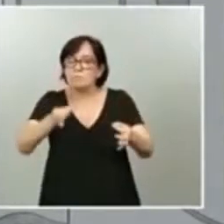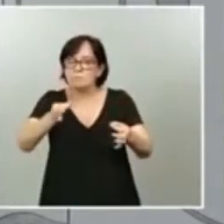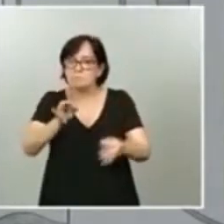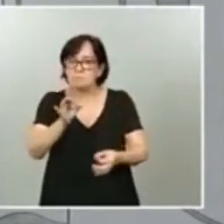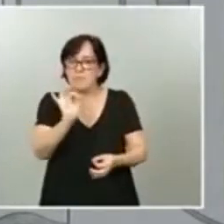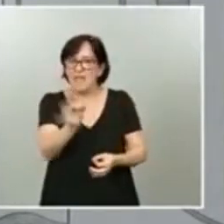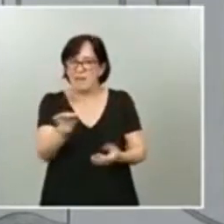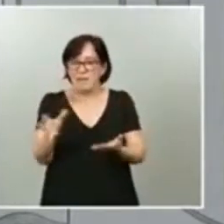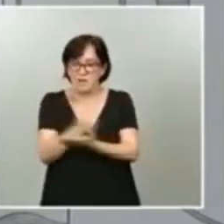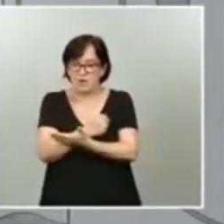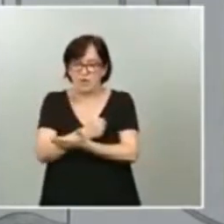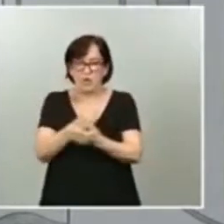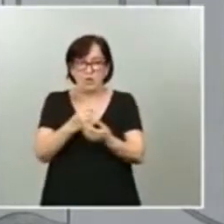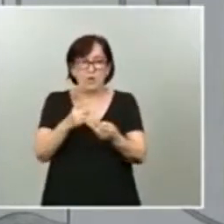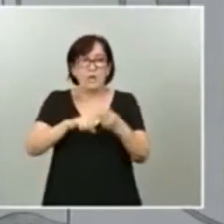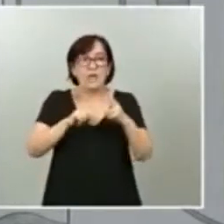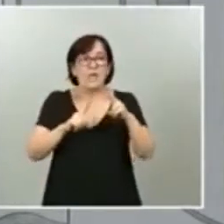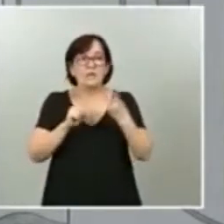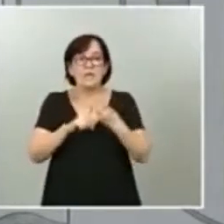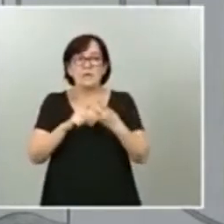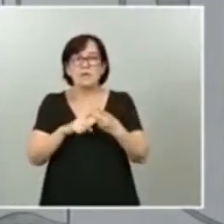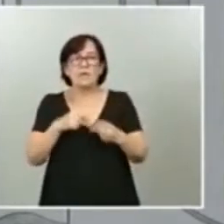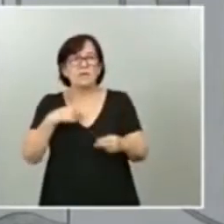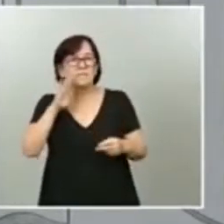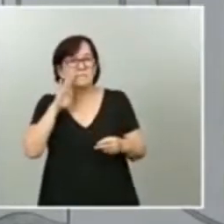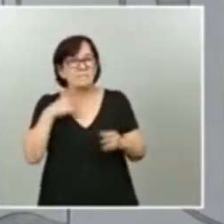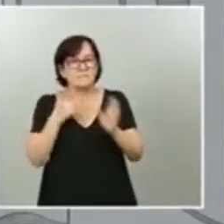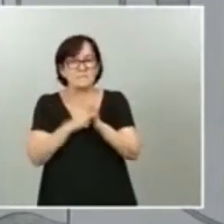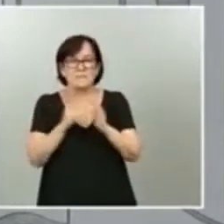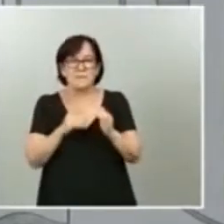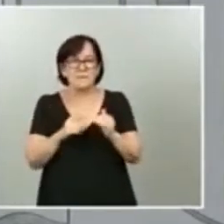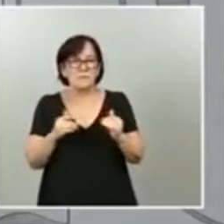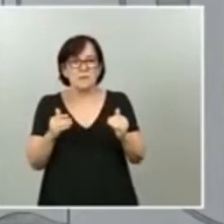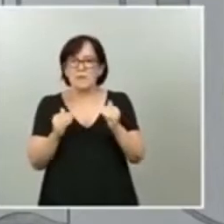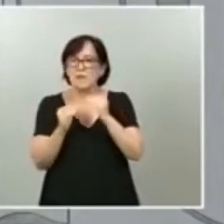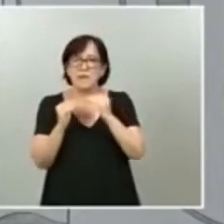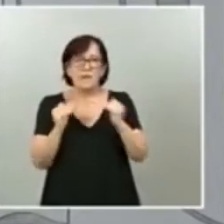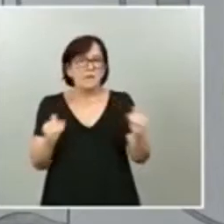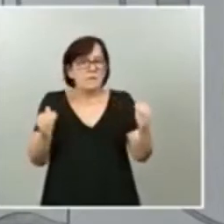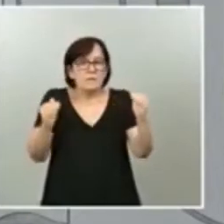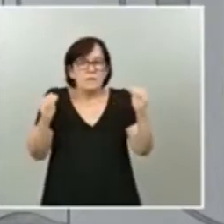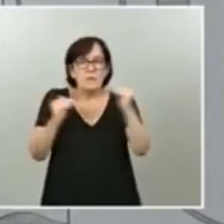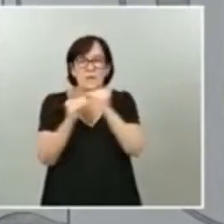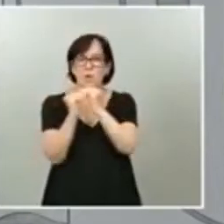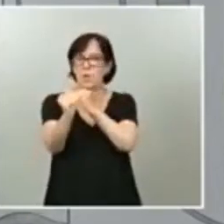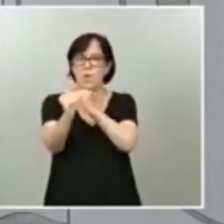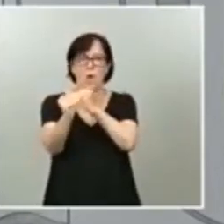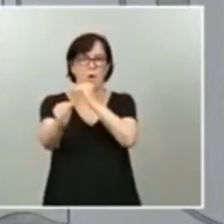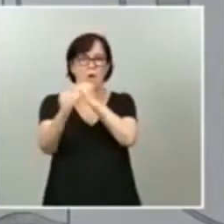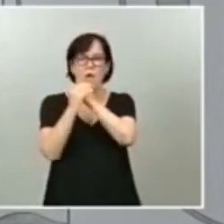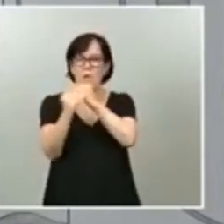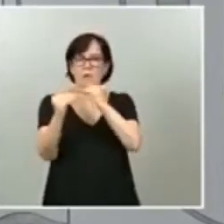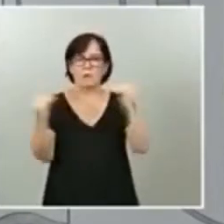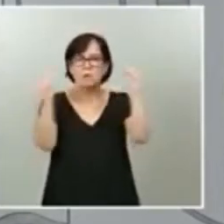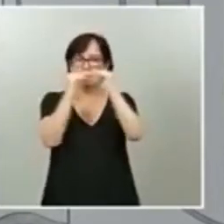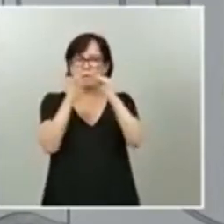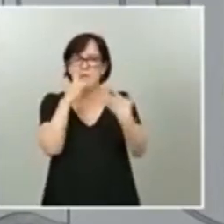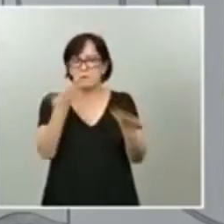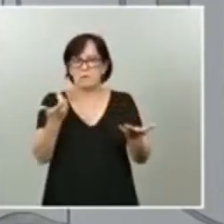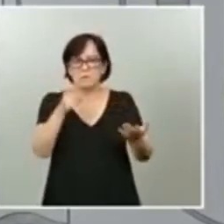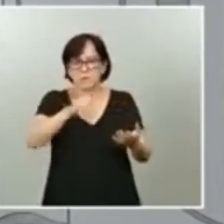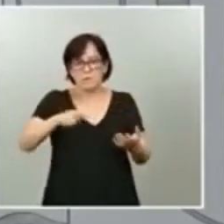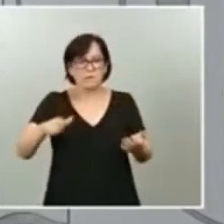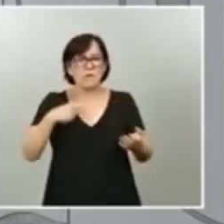casos. Y, en segundo lugar, como hemos comentado, la igualdad de todos los ciudadanos, vivan donde vivan, estén donde estén, para